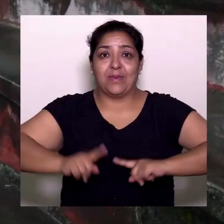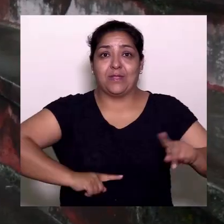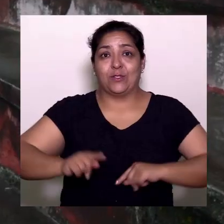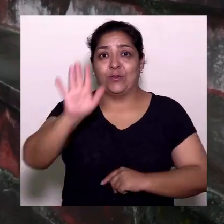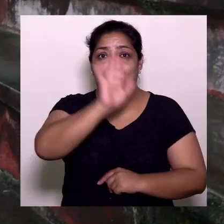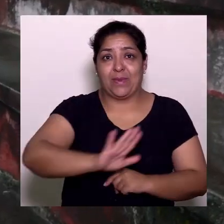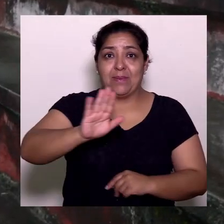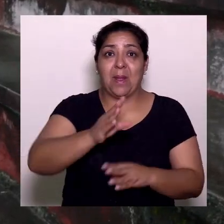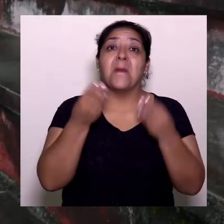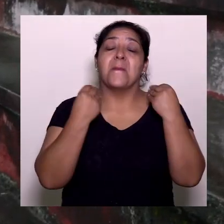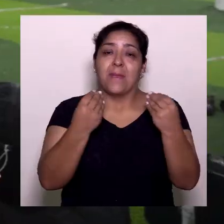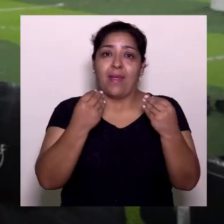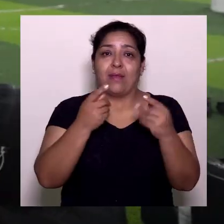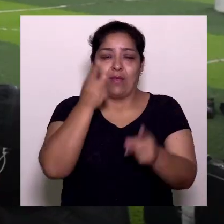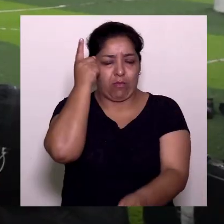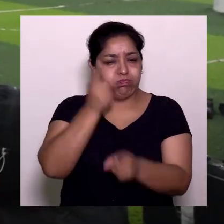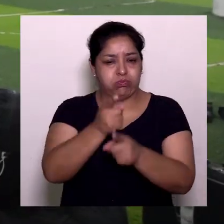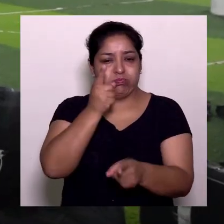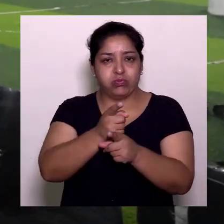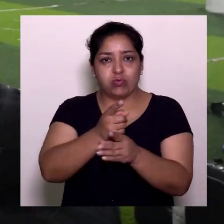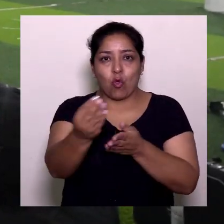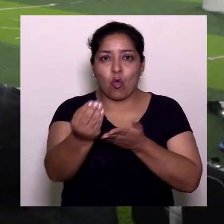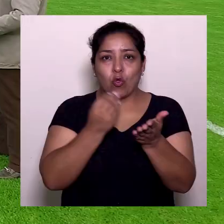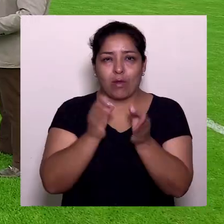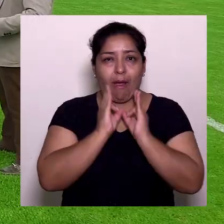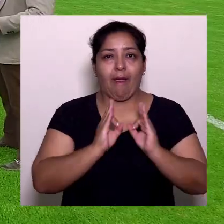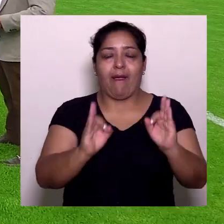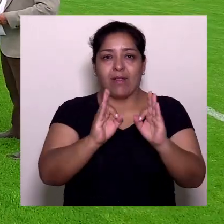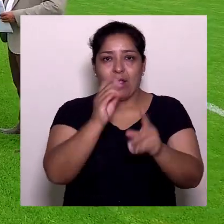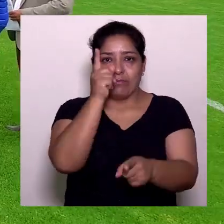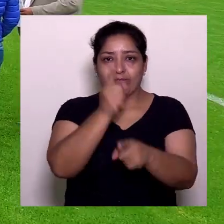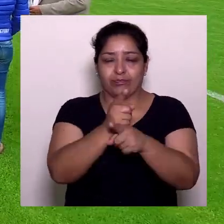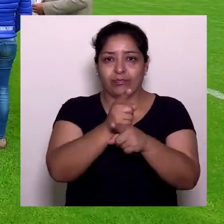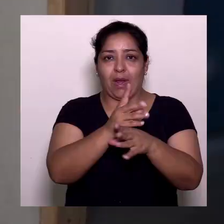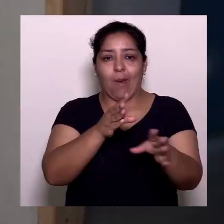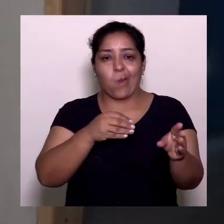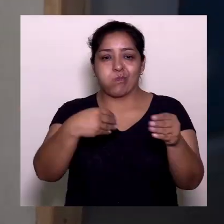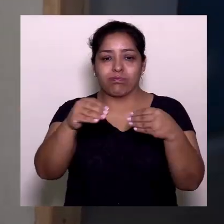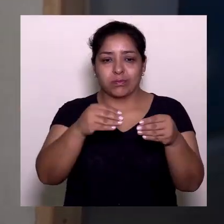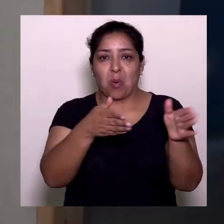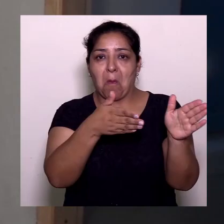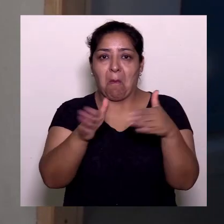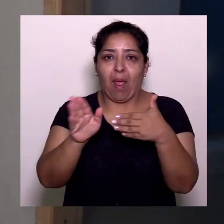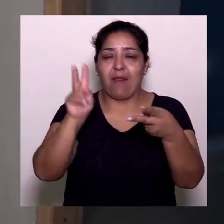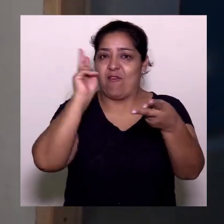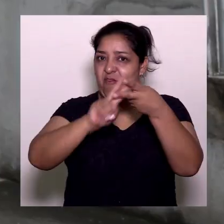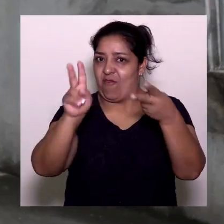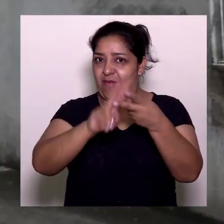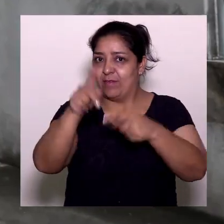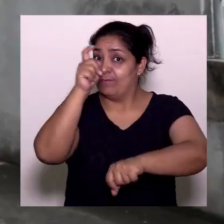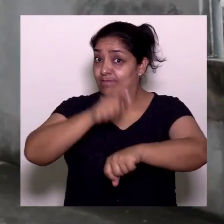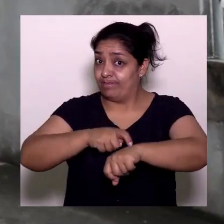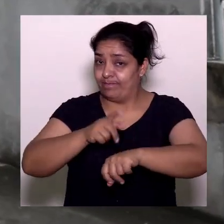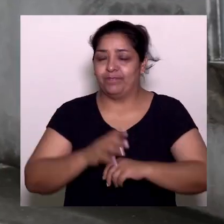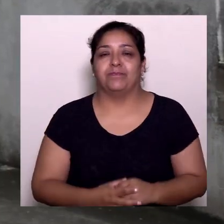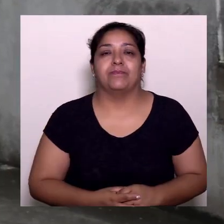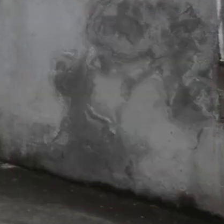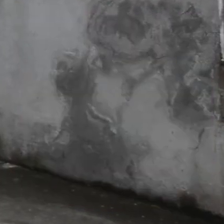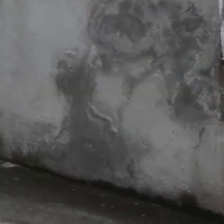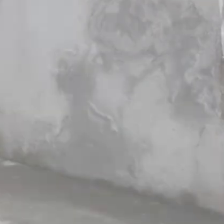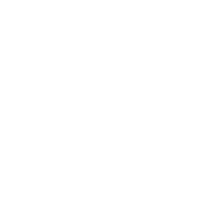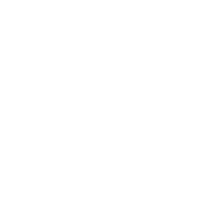Administración Departamental, para que se ejecute bajo condiciones de calidad, cumpliendo con las adecuaciones planificadas y en los tiempos